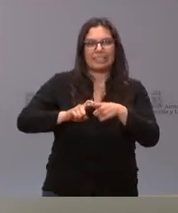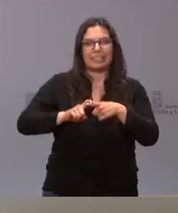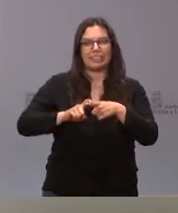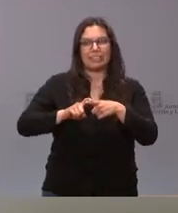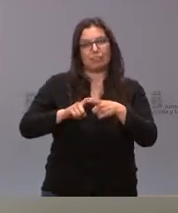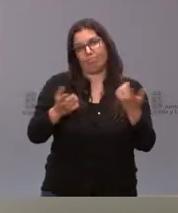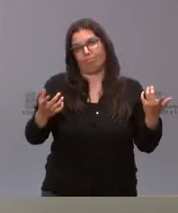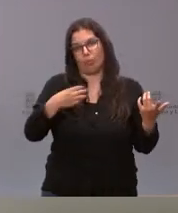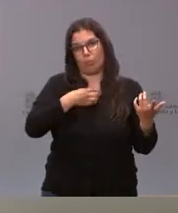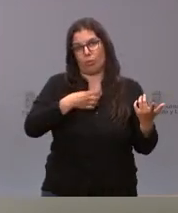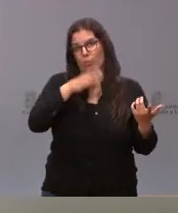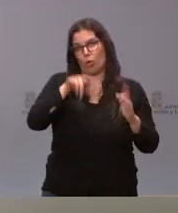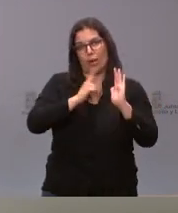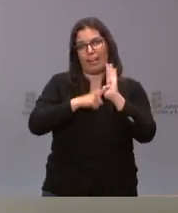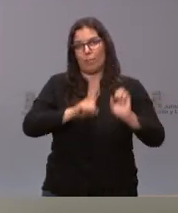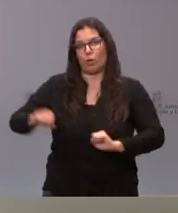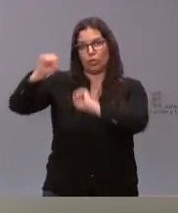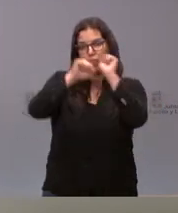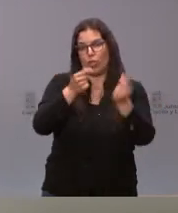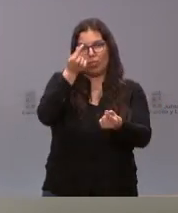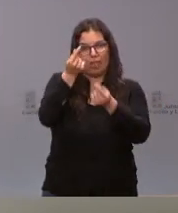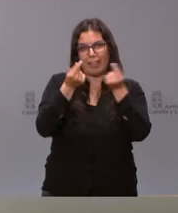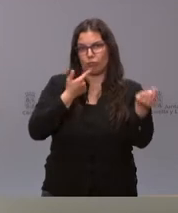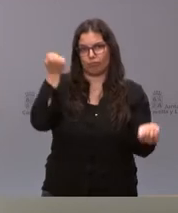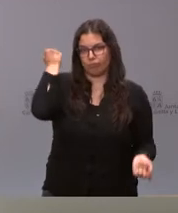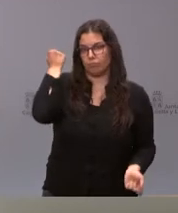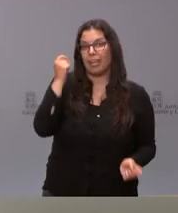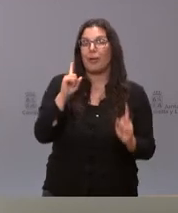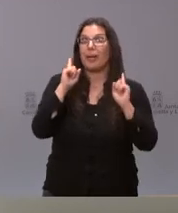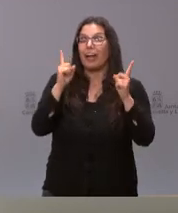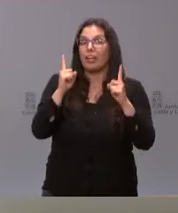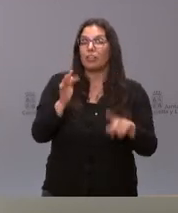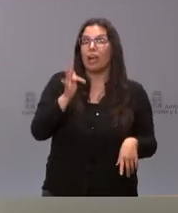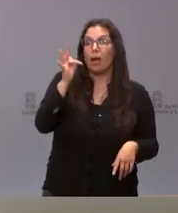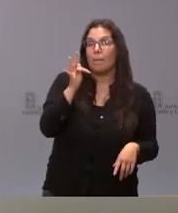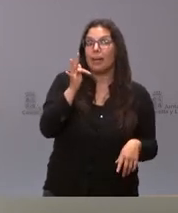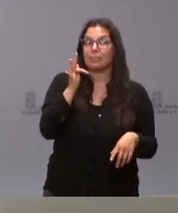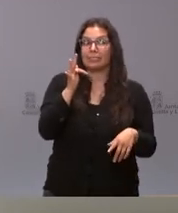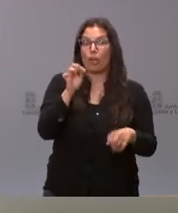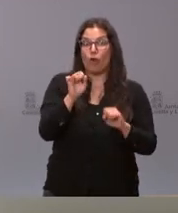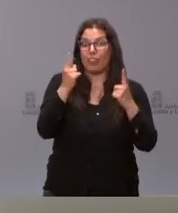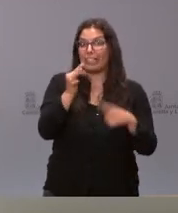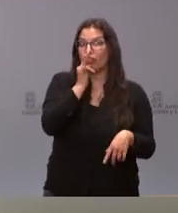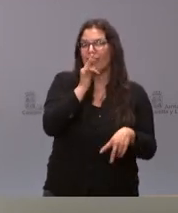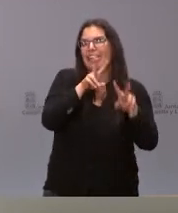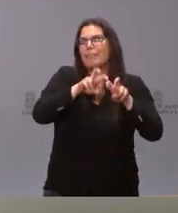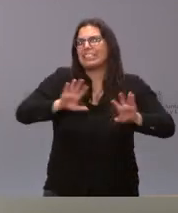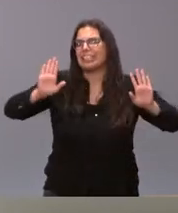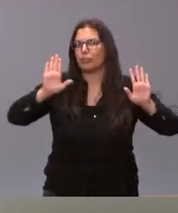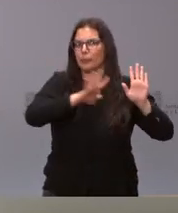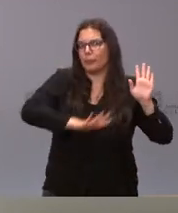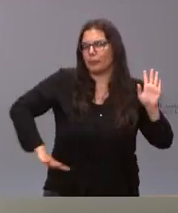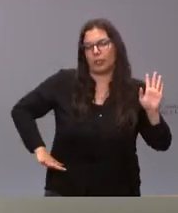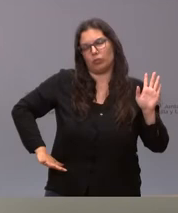condiciones porque está sometido a la ley de protección de datos y más en un caso en que en este momento está en proceso de investigación y en modo